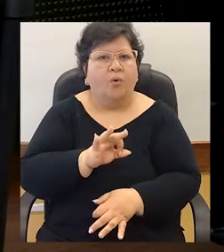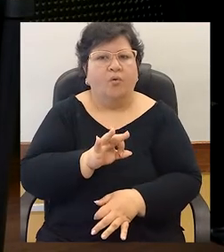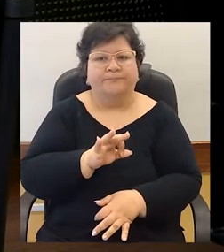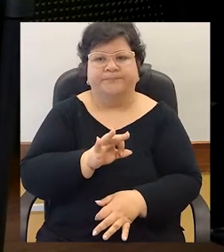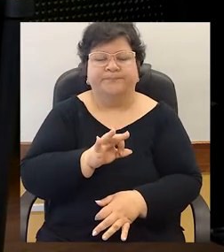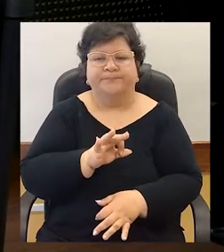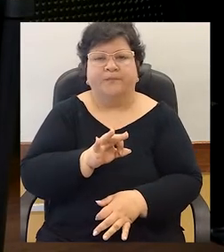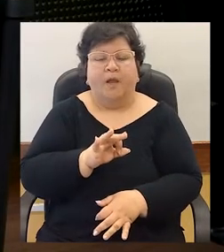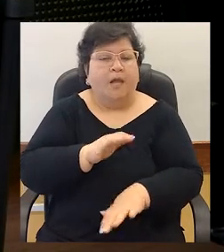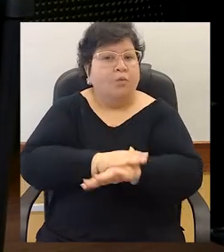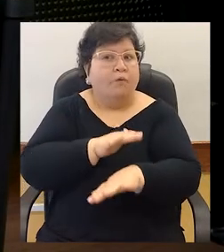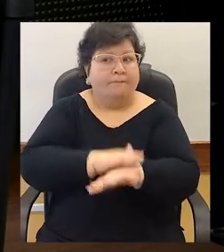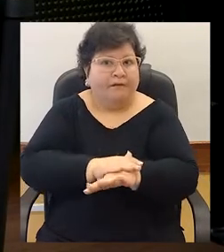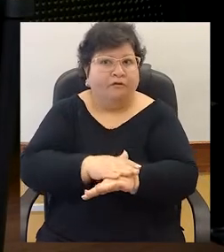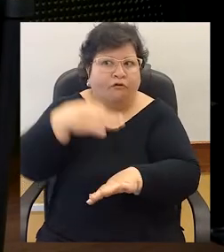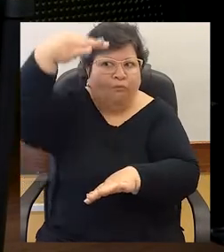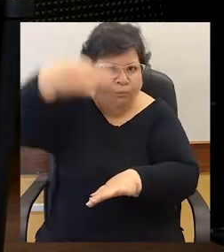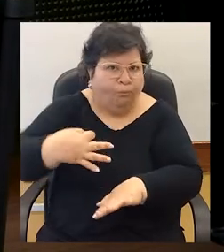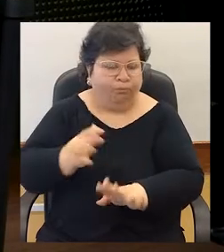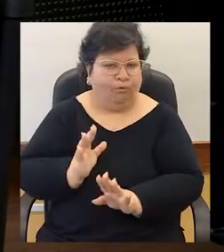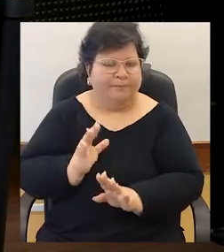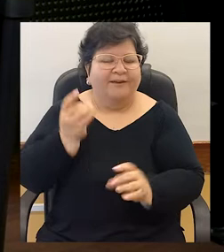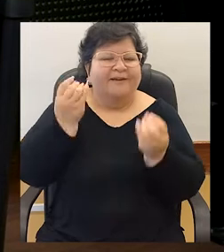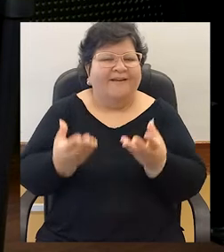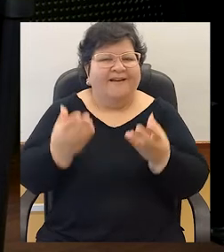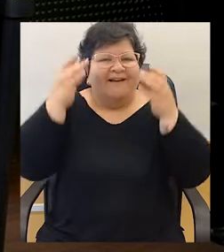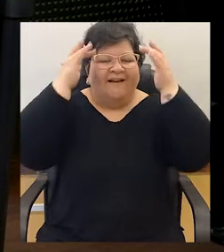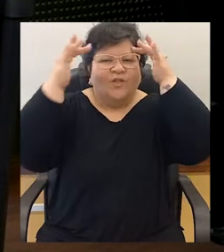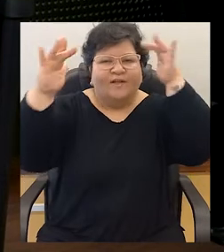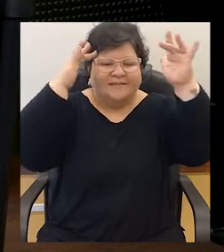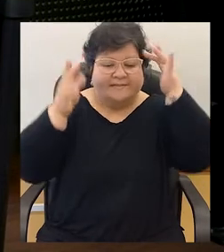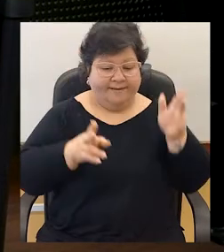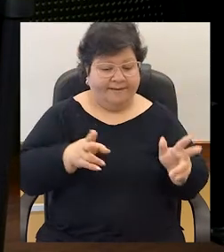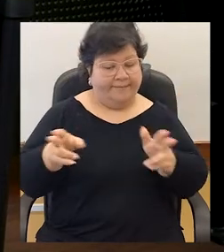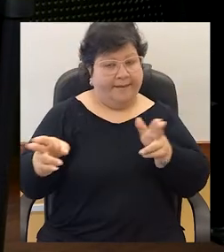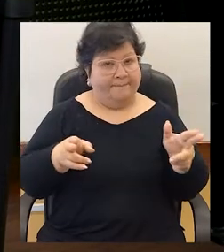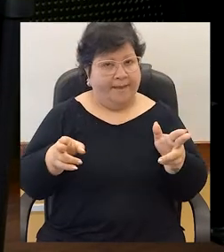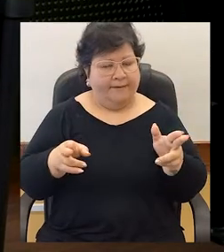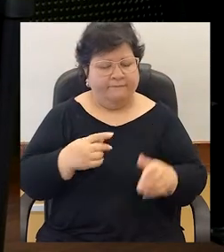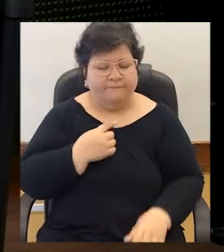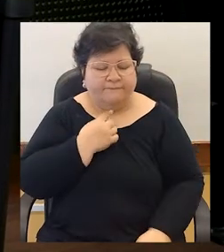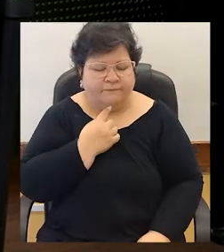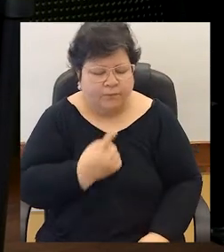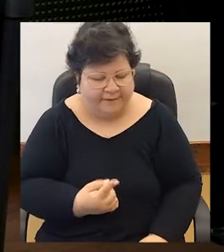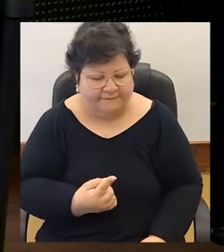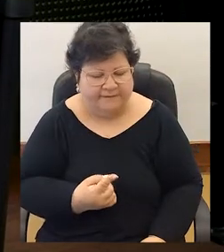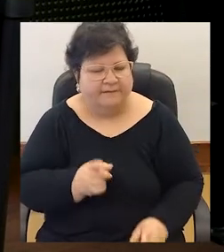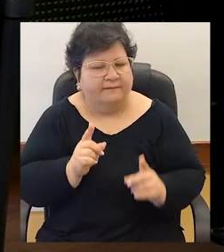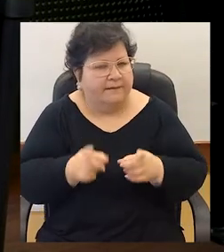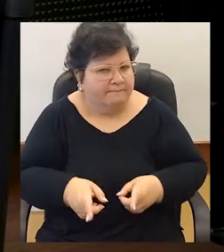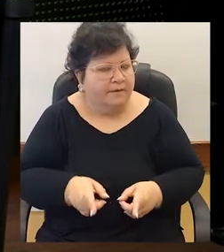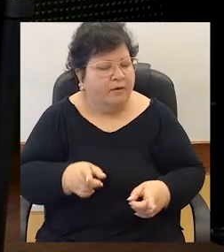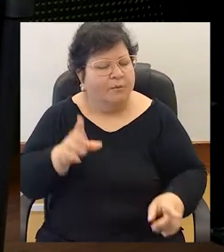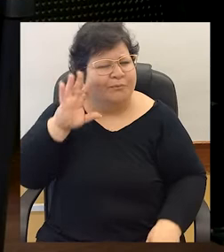en un momento oportuno. Porque la adolescencia, si bien es una etapa que tiene que ver con la vulnerabilidad, también es una